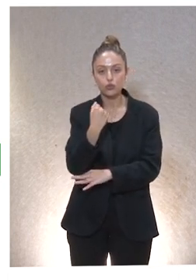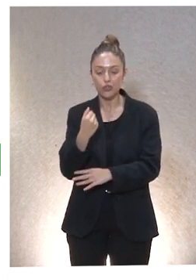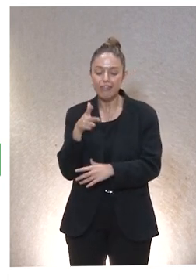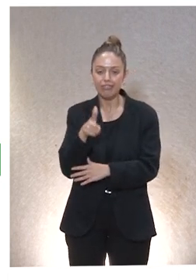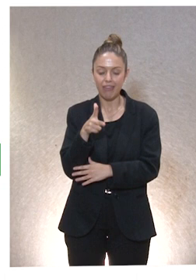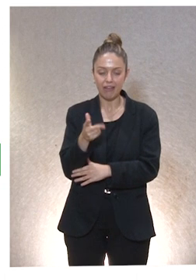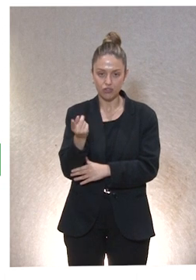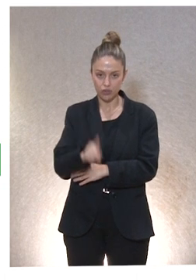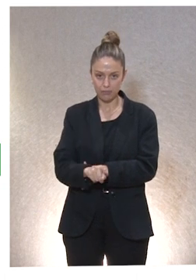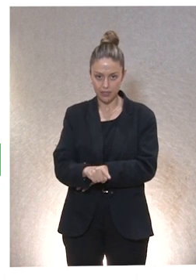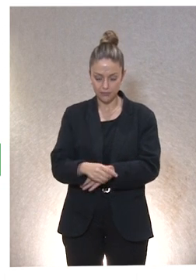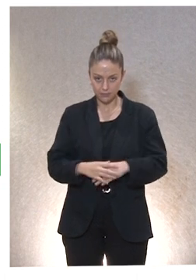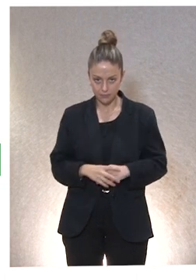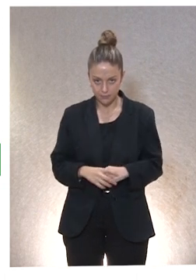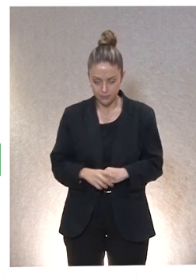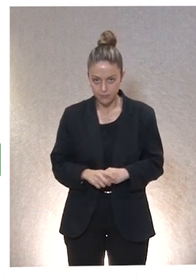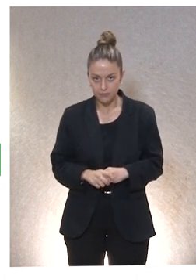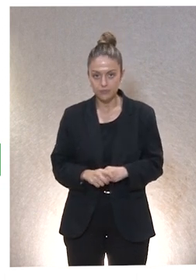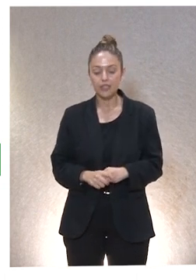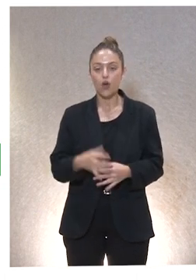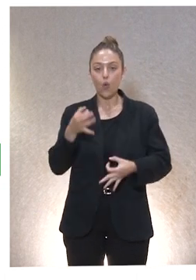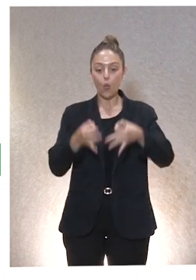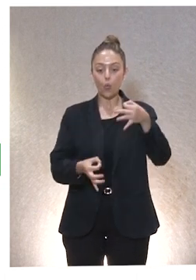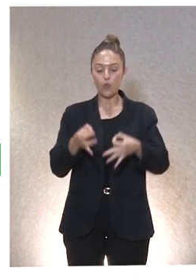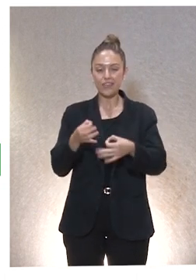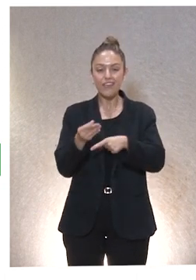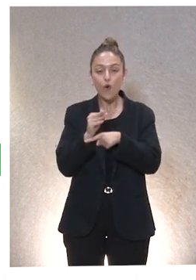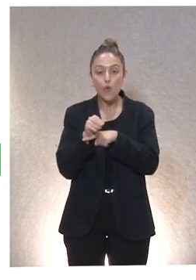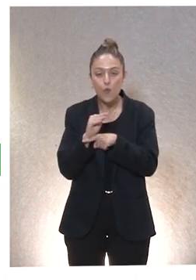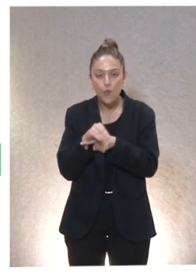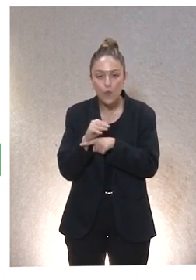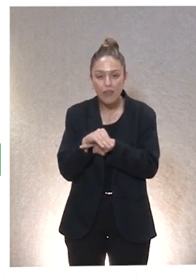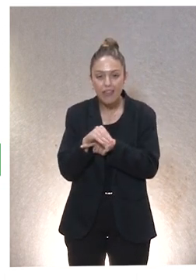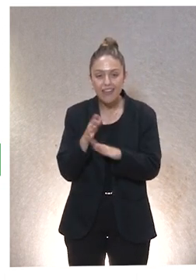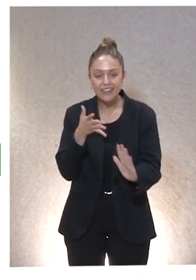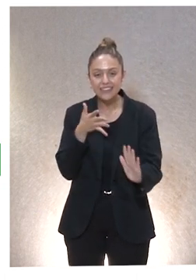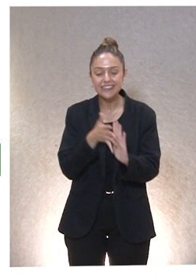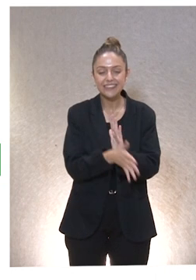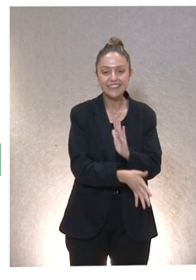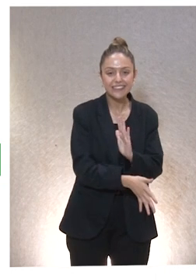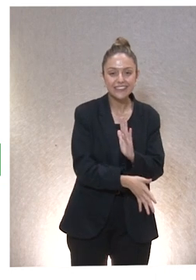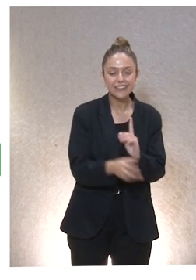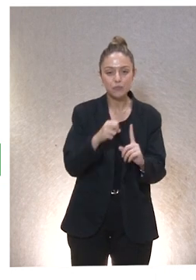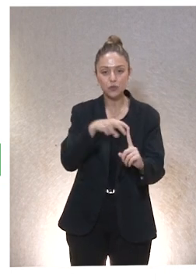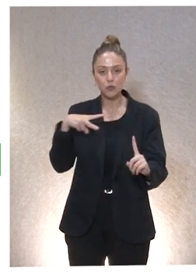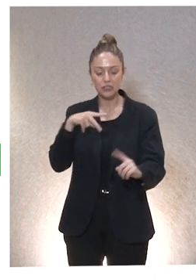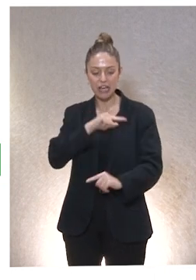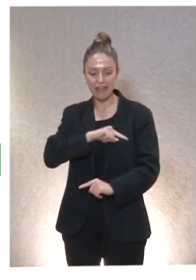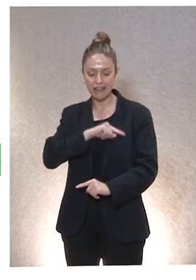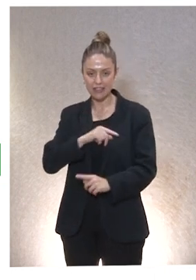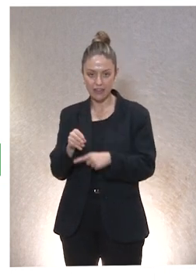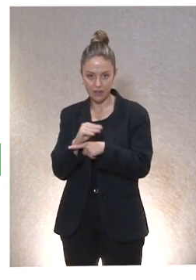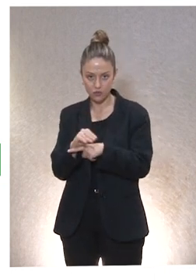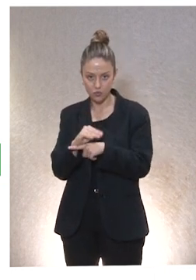derechos, podemos poner. La justicia en el cuidar nos mete de lleno en la dimensión estructural de la ética de los cuidados.